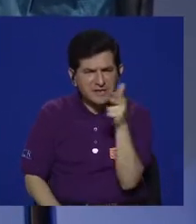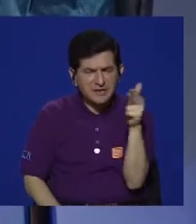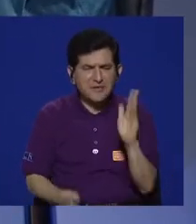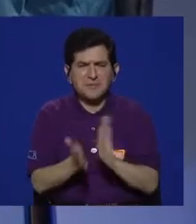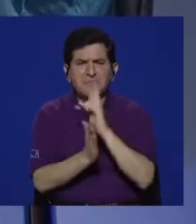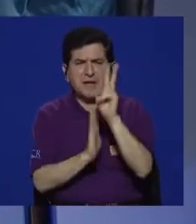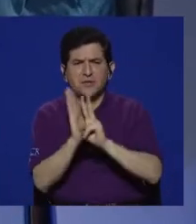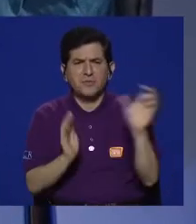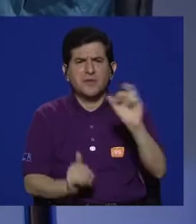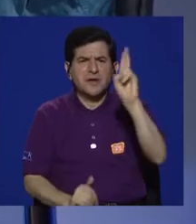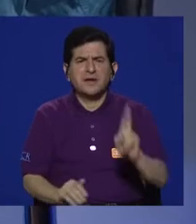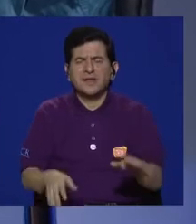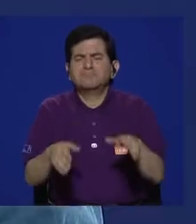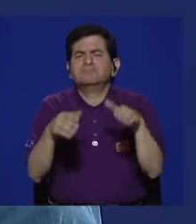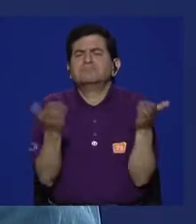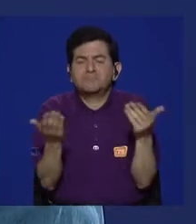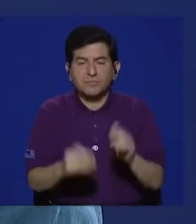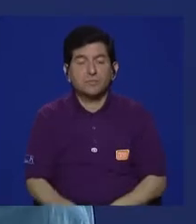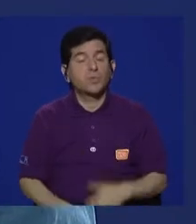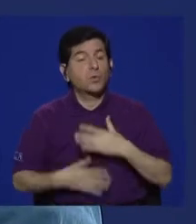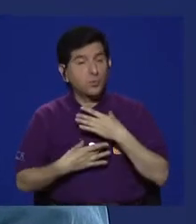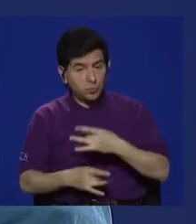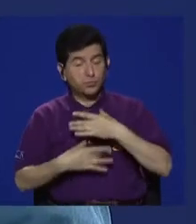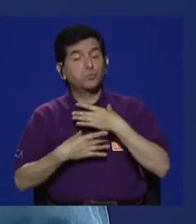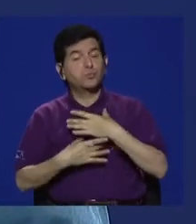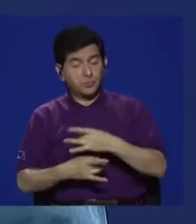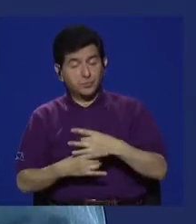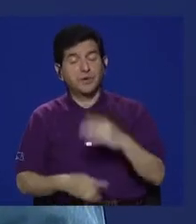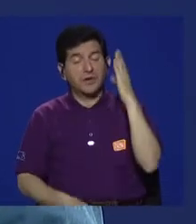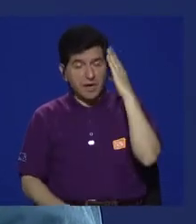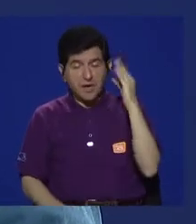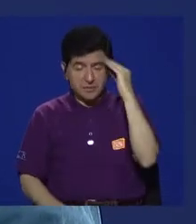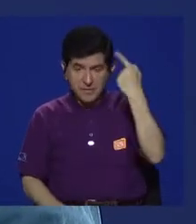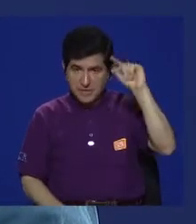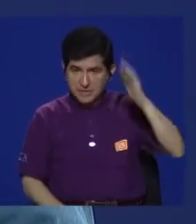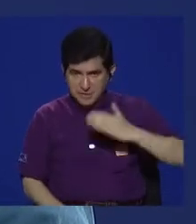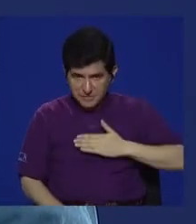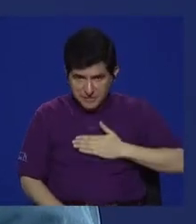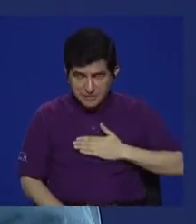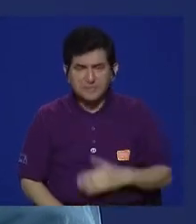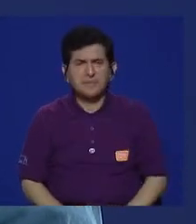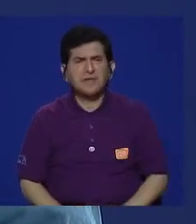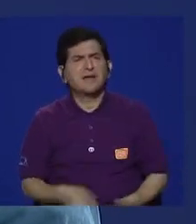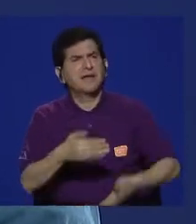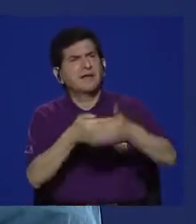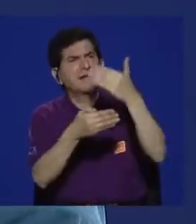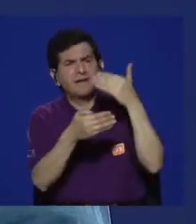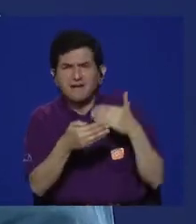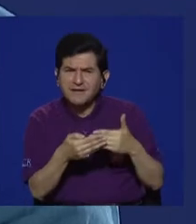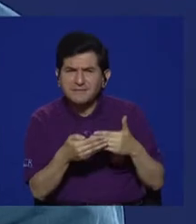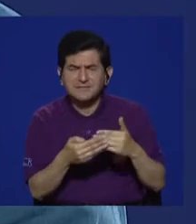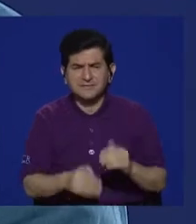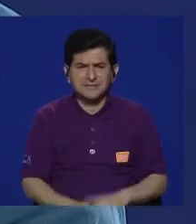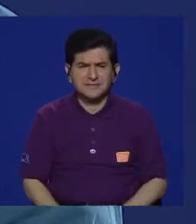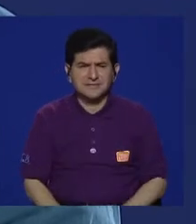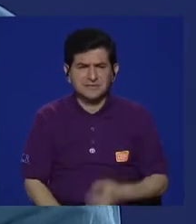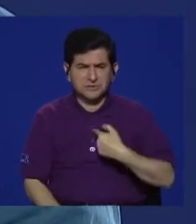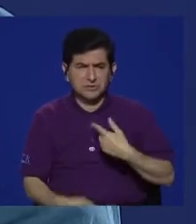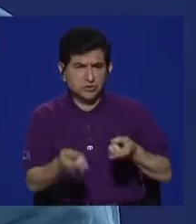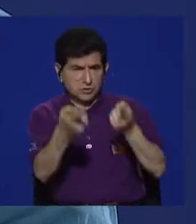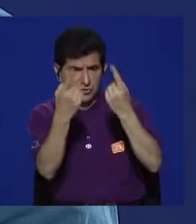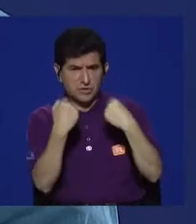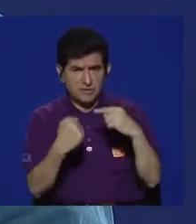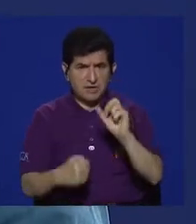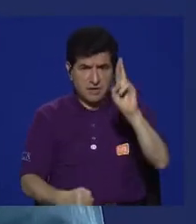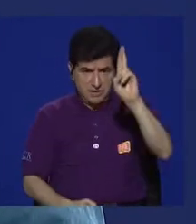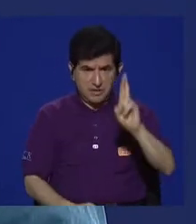documental aquí en Costa Rica. Muy interesante la experiencia para mí, porque antes de venir